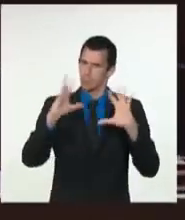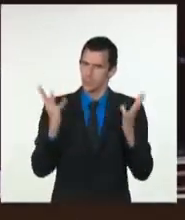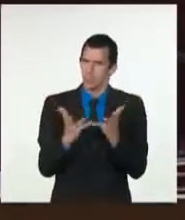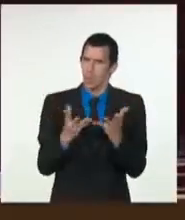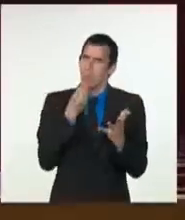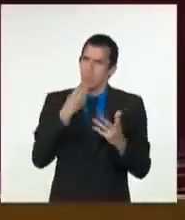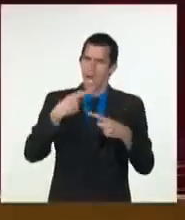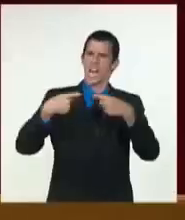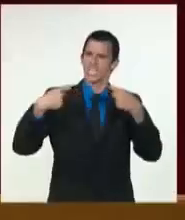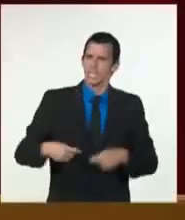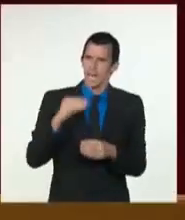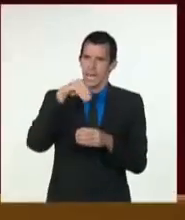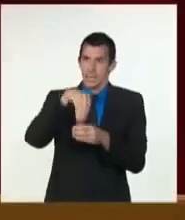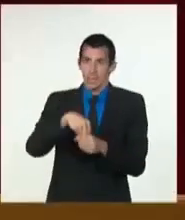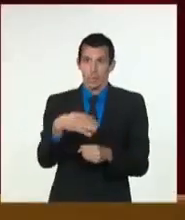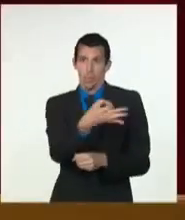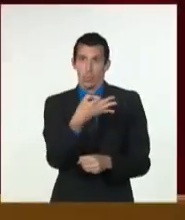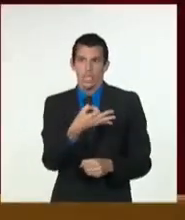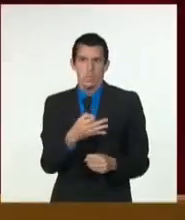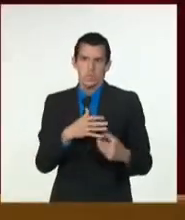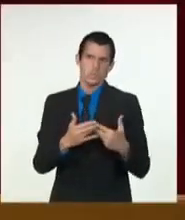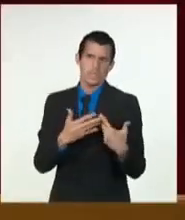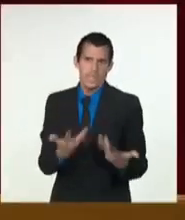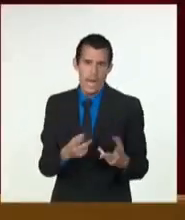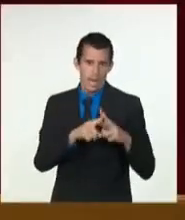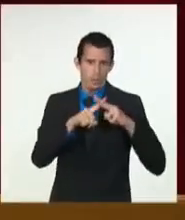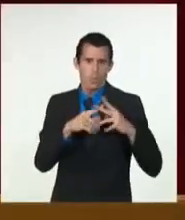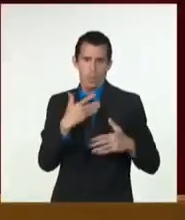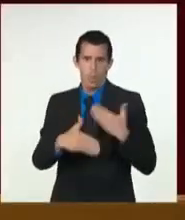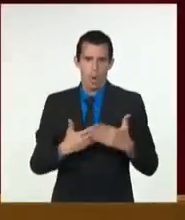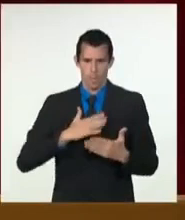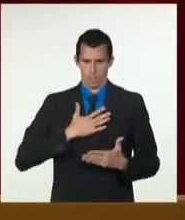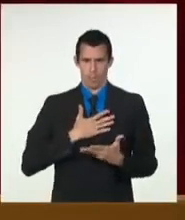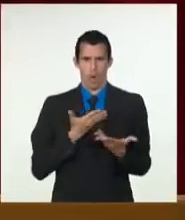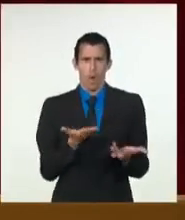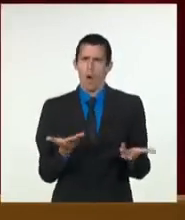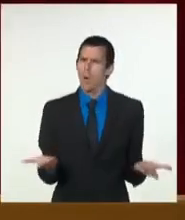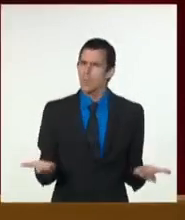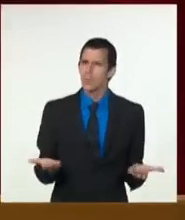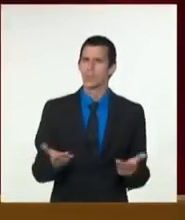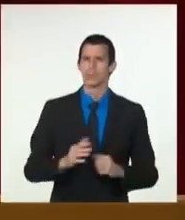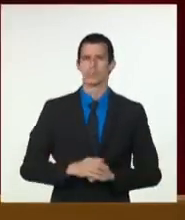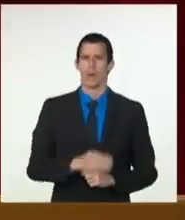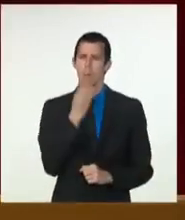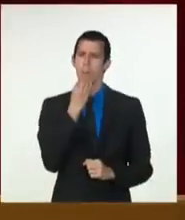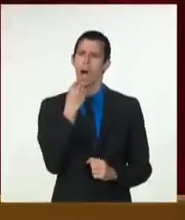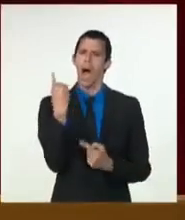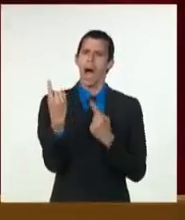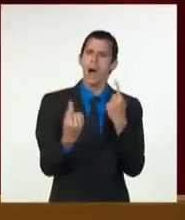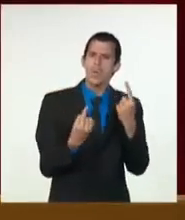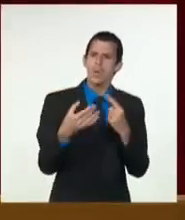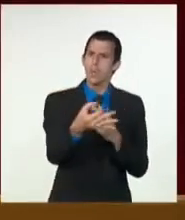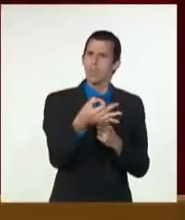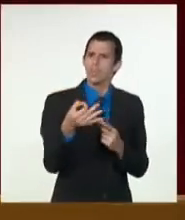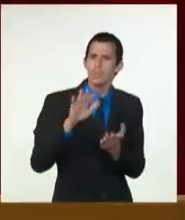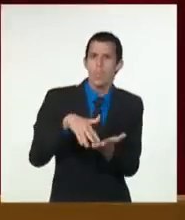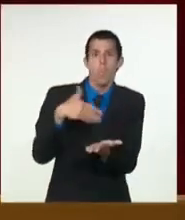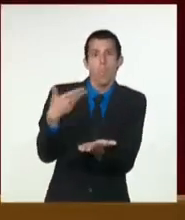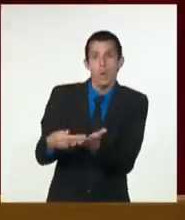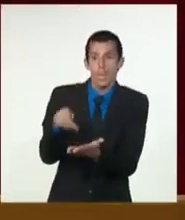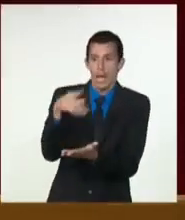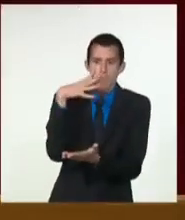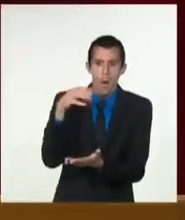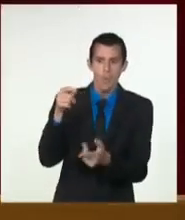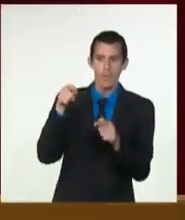socialista. algunas soluciones locales podrían llevarnos al camino de las soluciones nacionales.